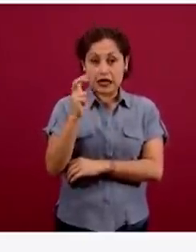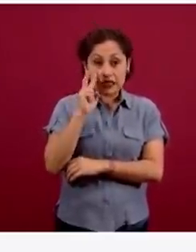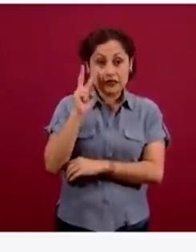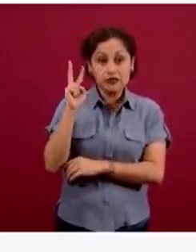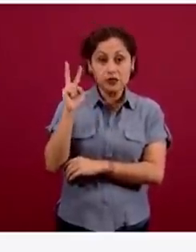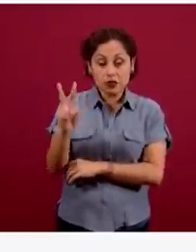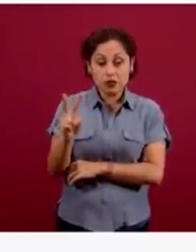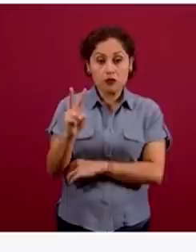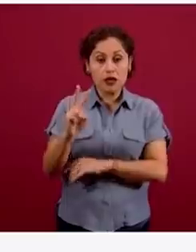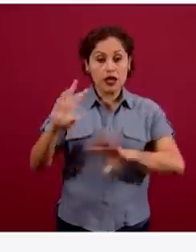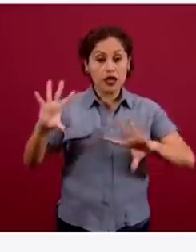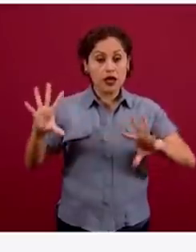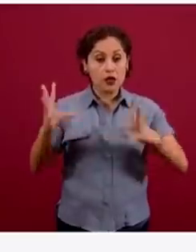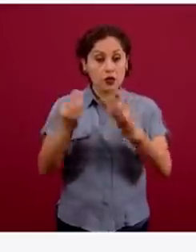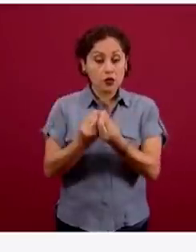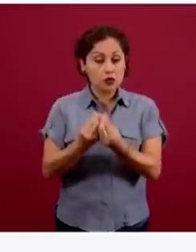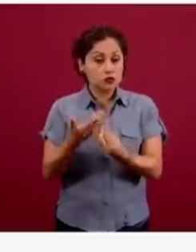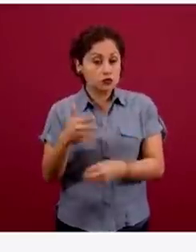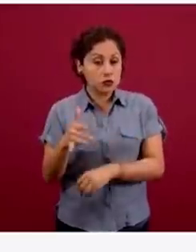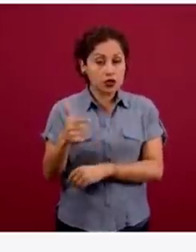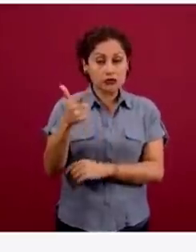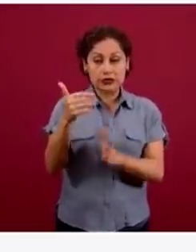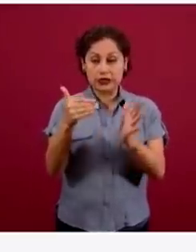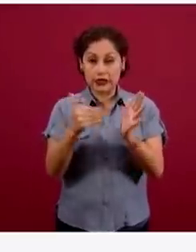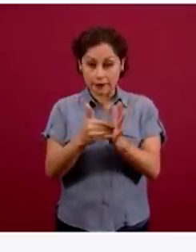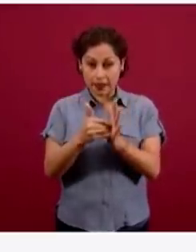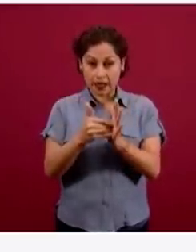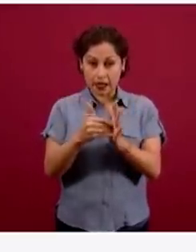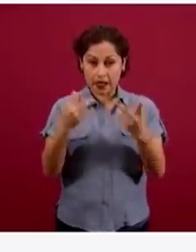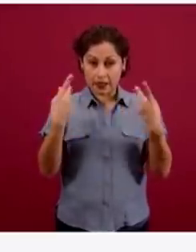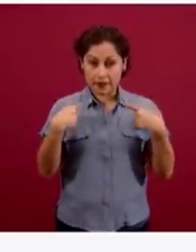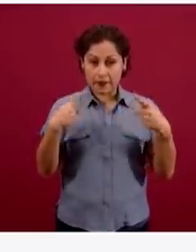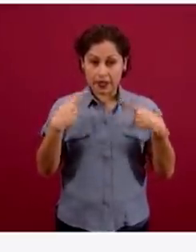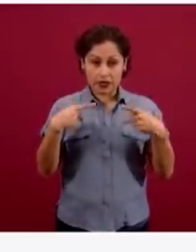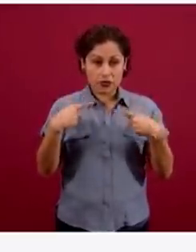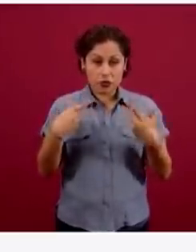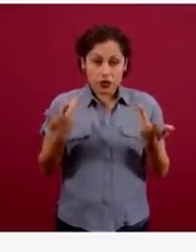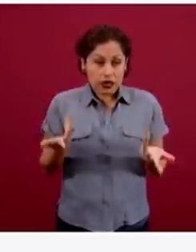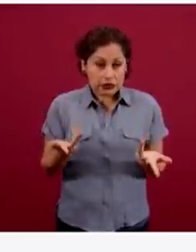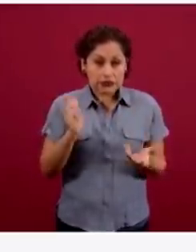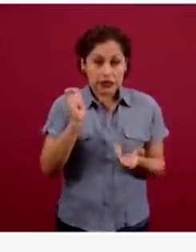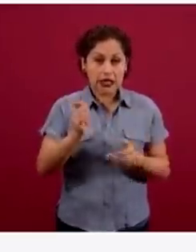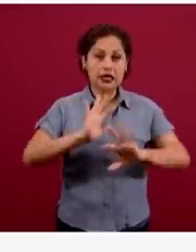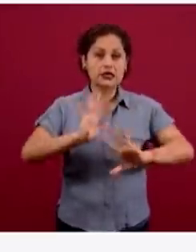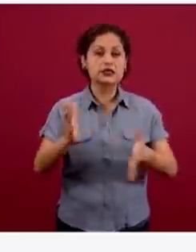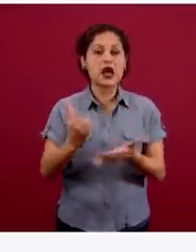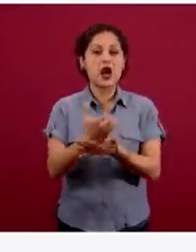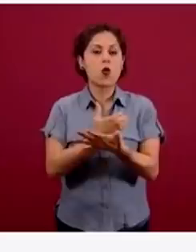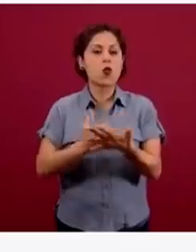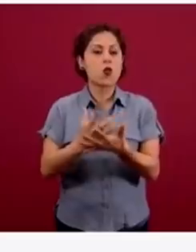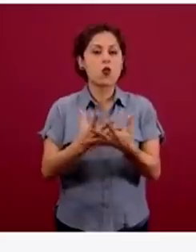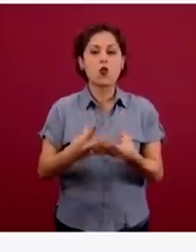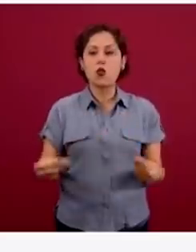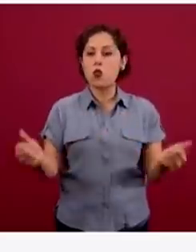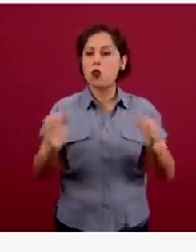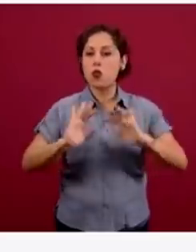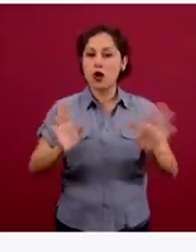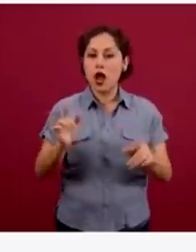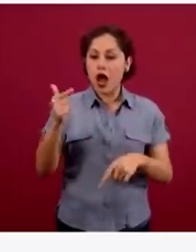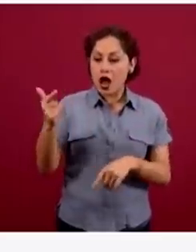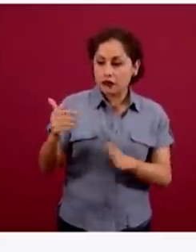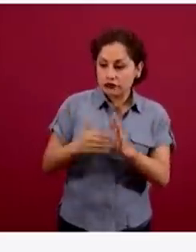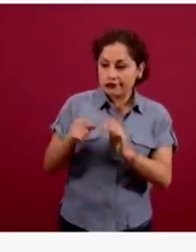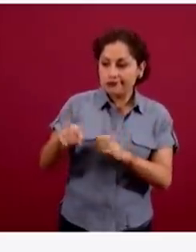casi 7 mil casos, son casos que personas que se recuperaron ya y se constituyen en una buena